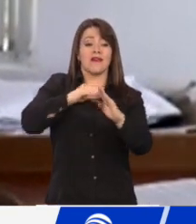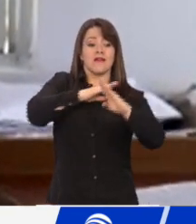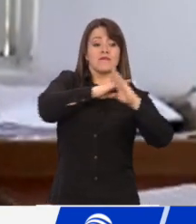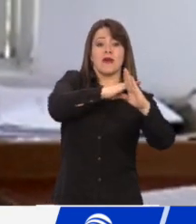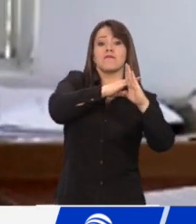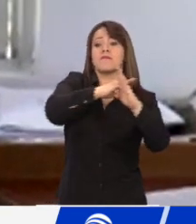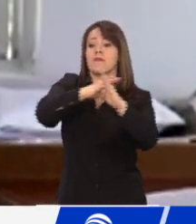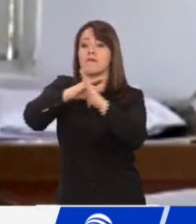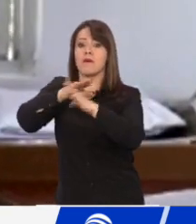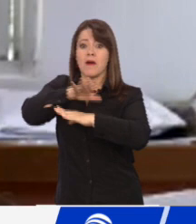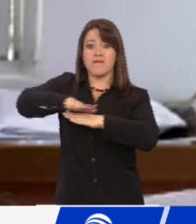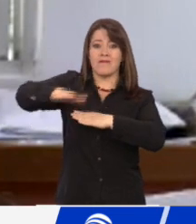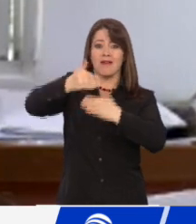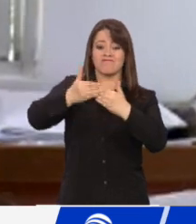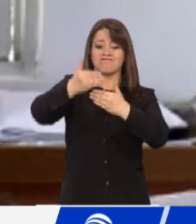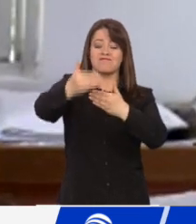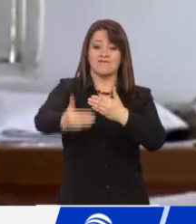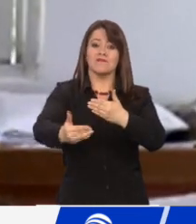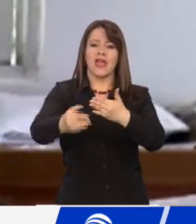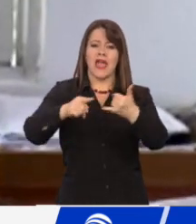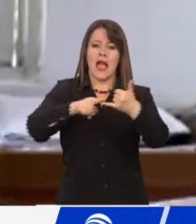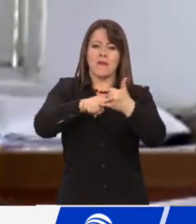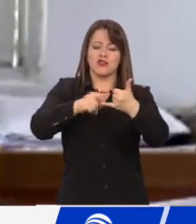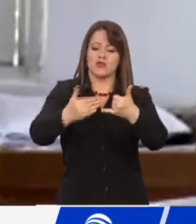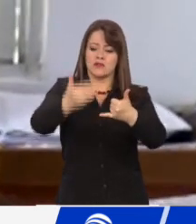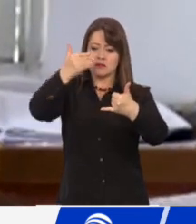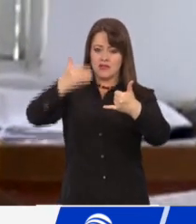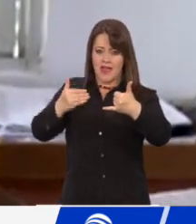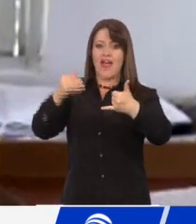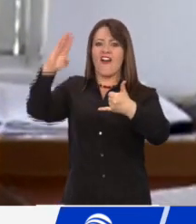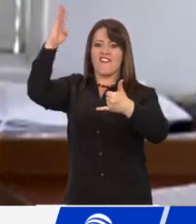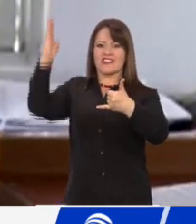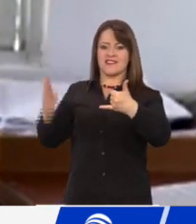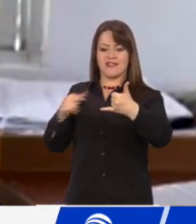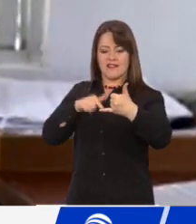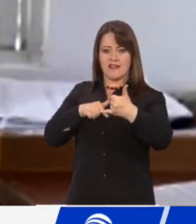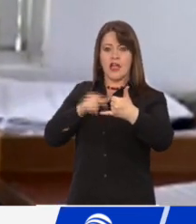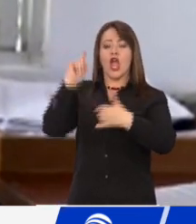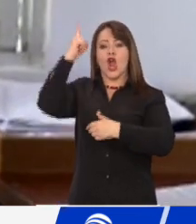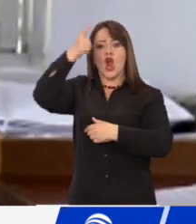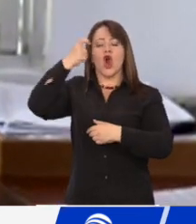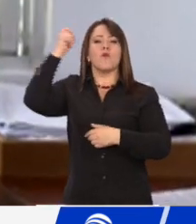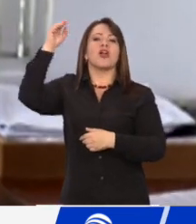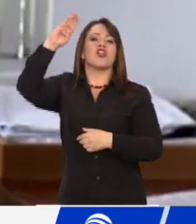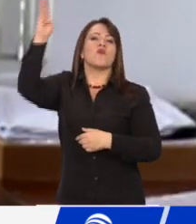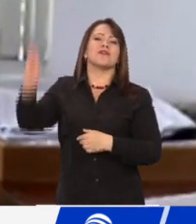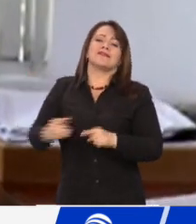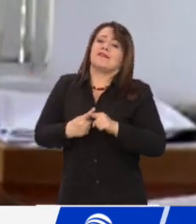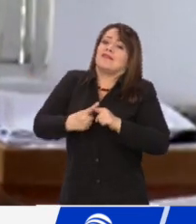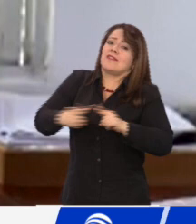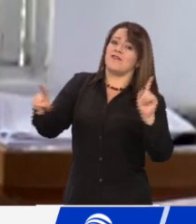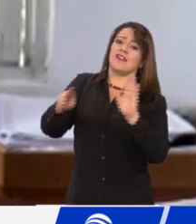y contención para contener la propagación del virus. El gobierno de Brasil no tomó la misma posición.